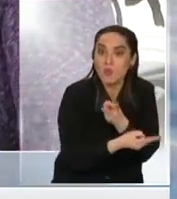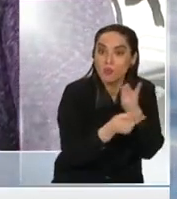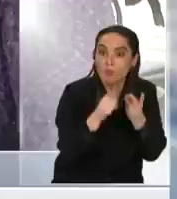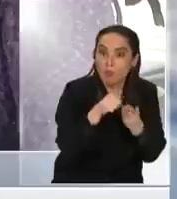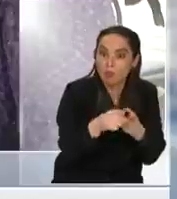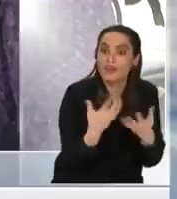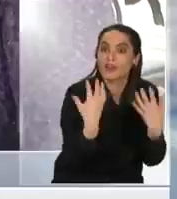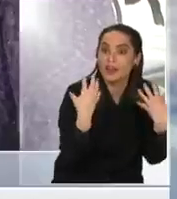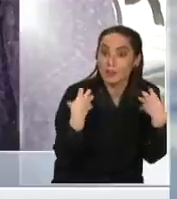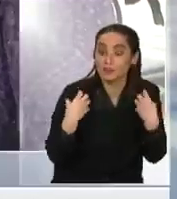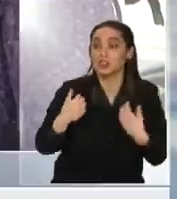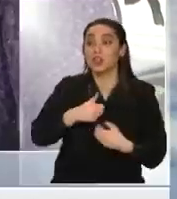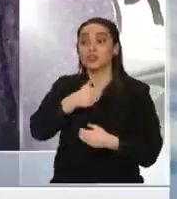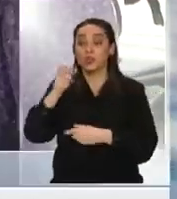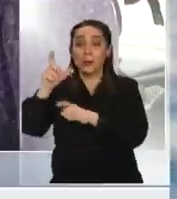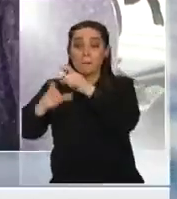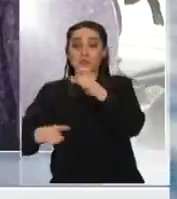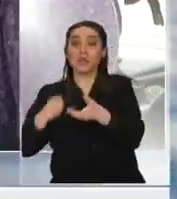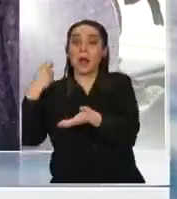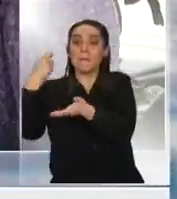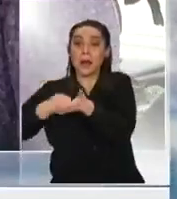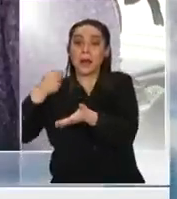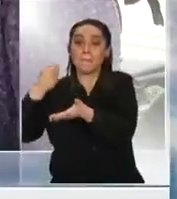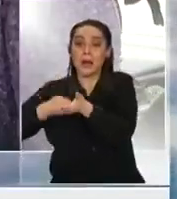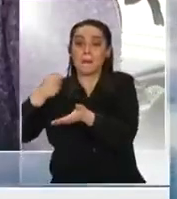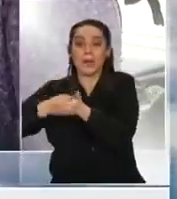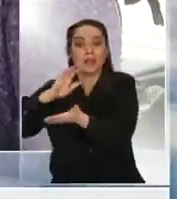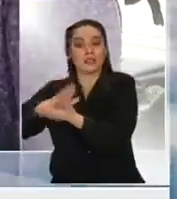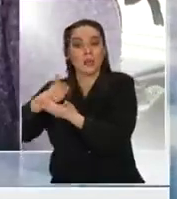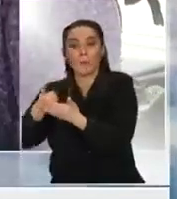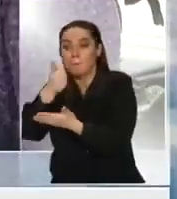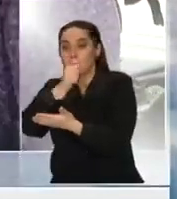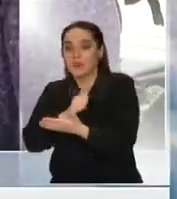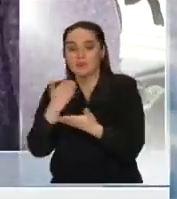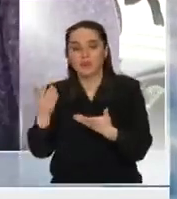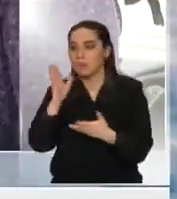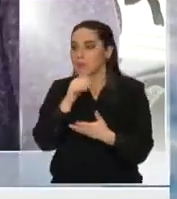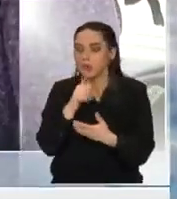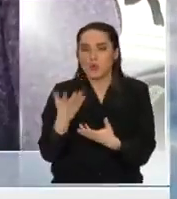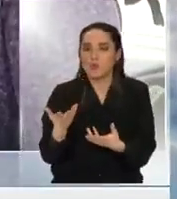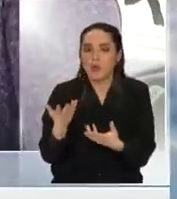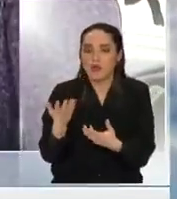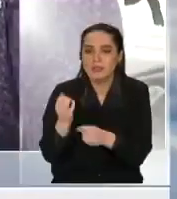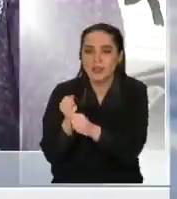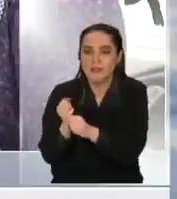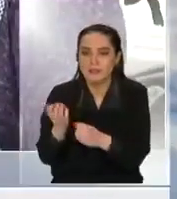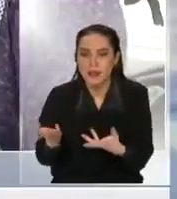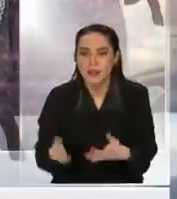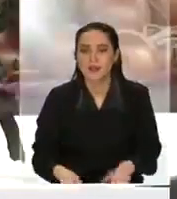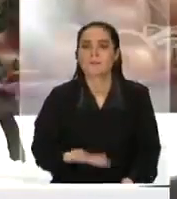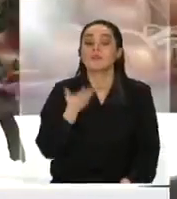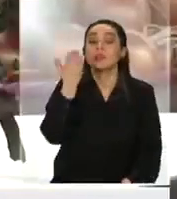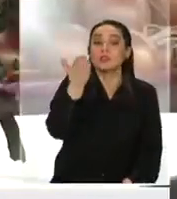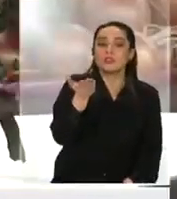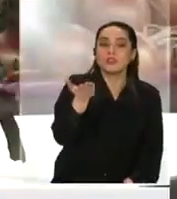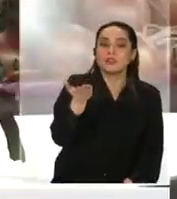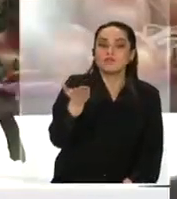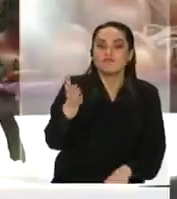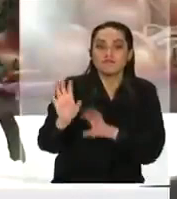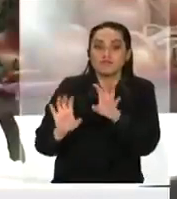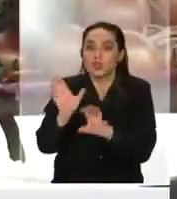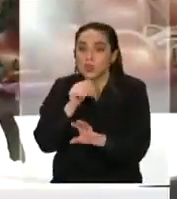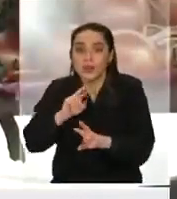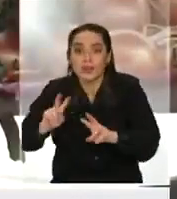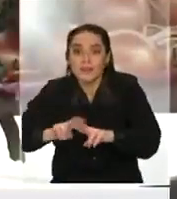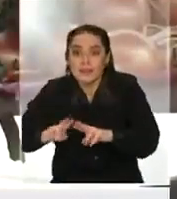señora María Teresa pero no están dando las atenciones de salud porque están restringidas y en lo concreto a ella ¿cómo se le soluciona? sea entregándole más